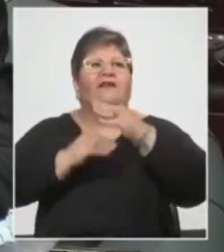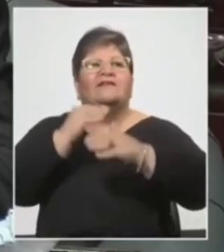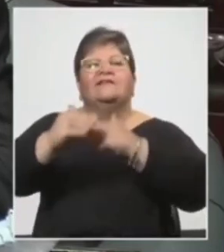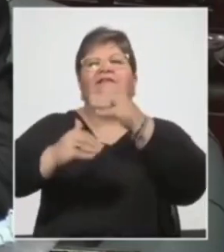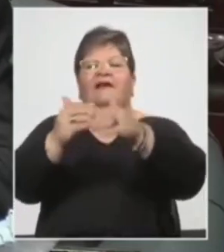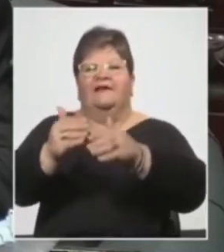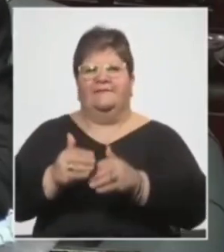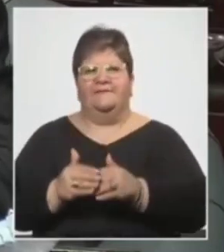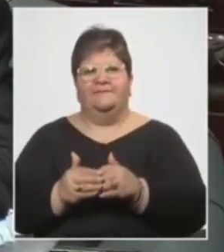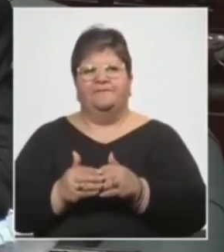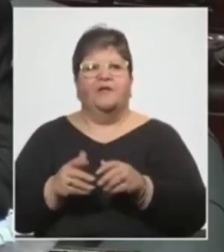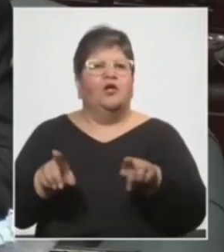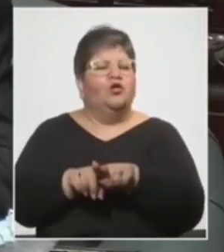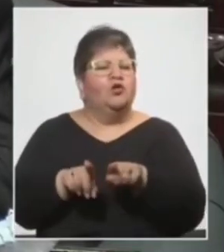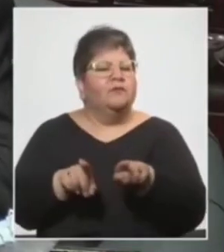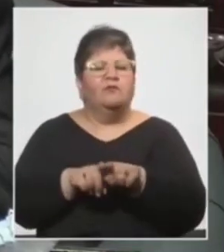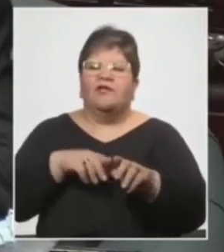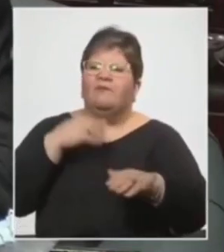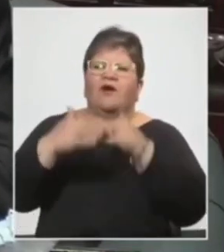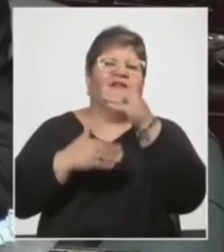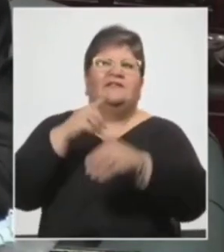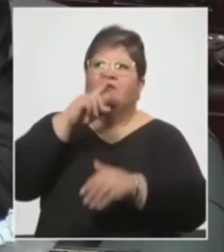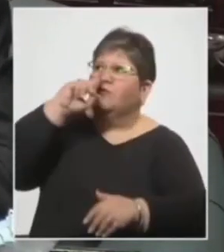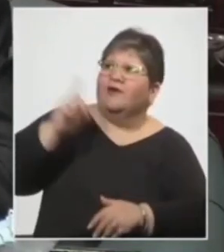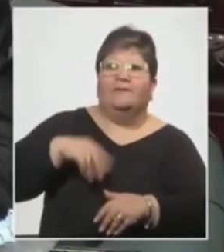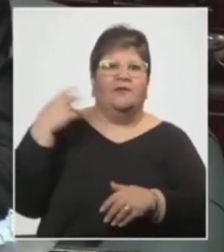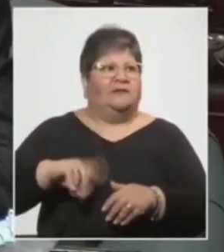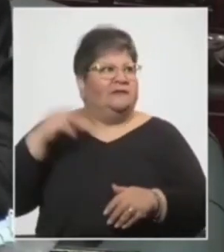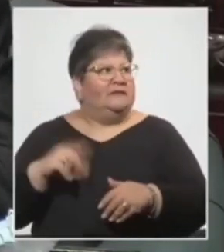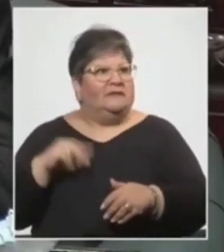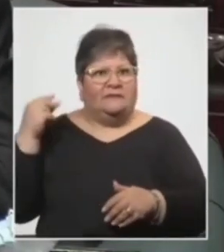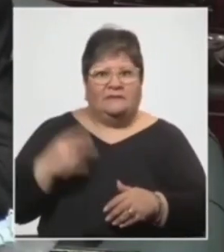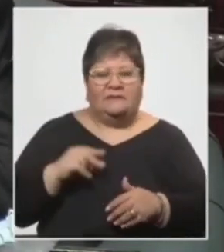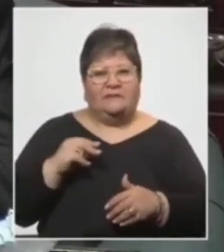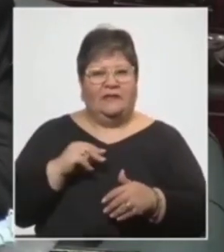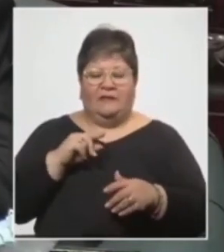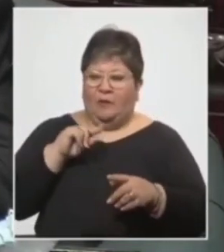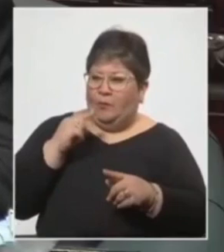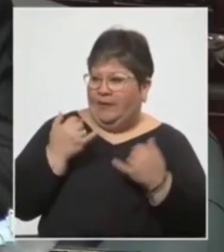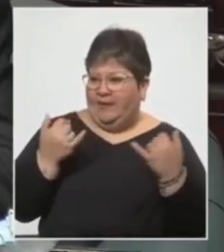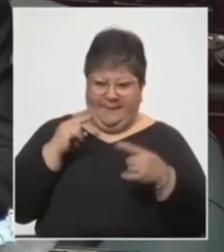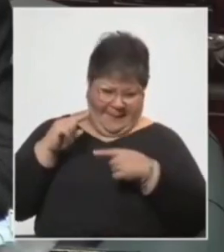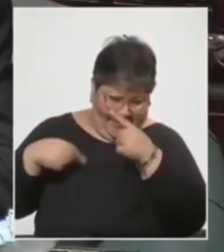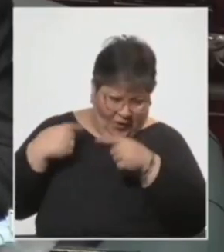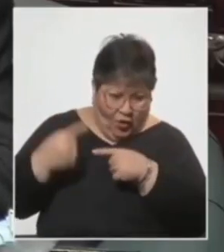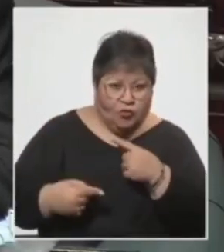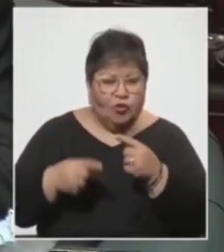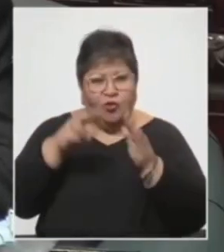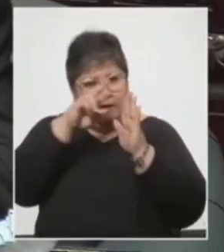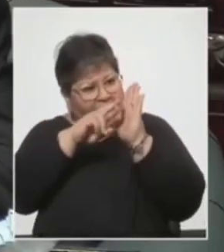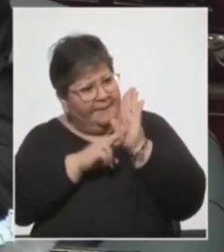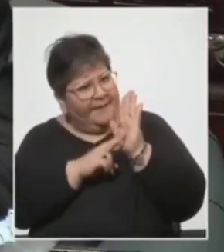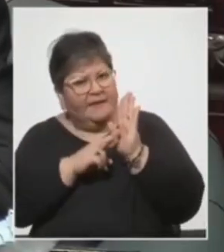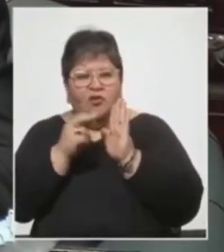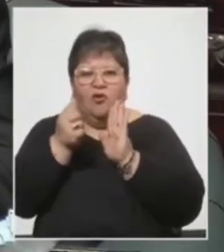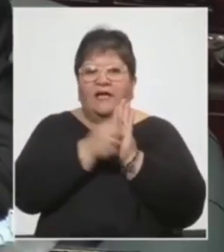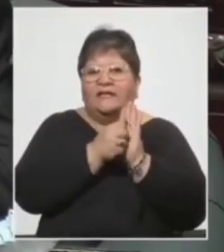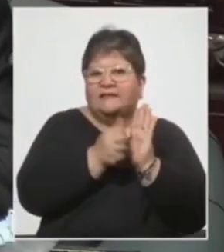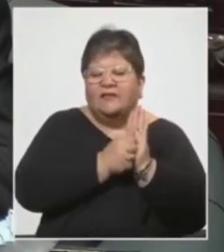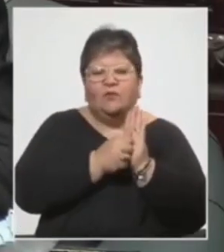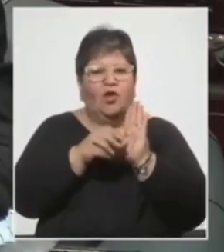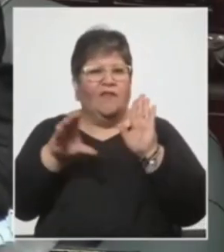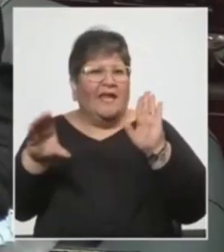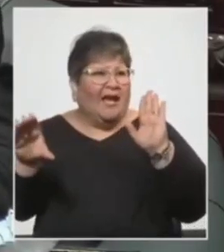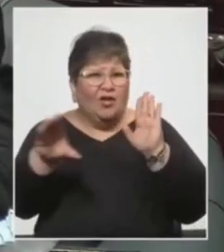así como estamos avanzando a la carrera, de un día para el otro, reglamentando artículos de la